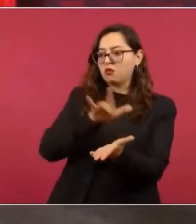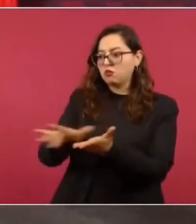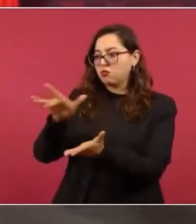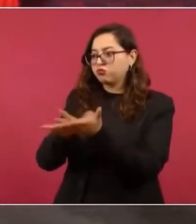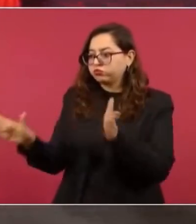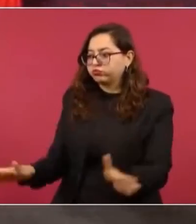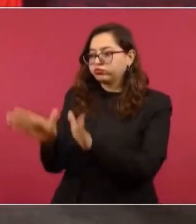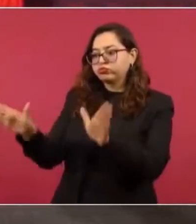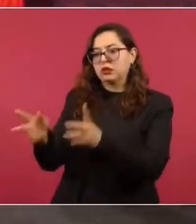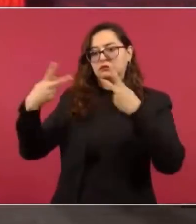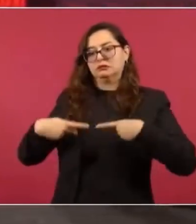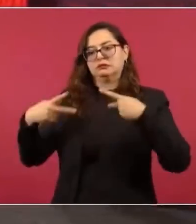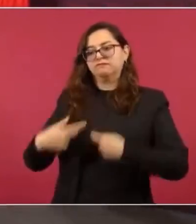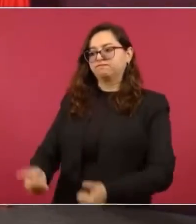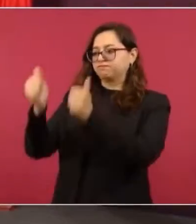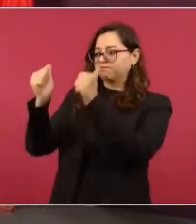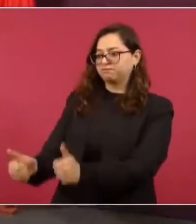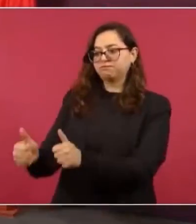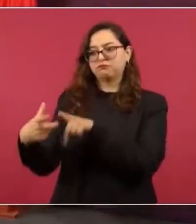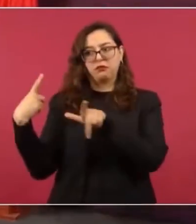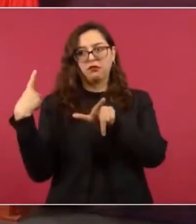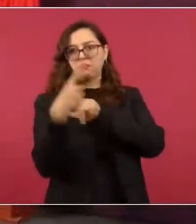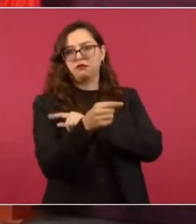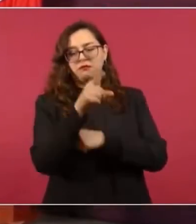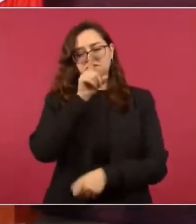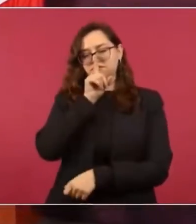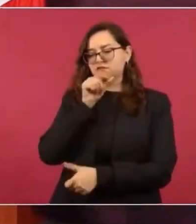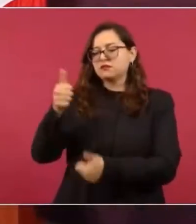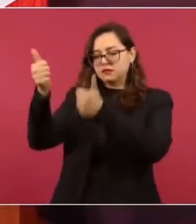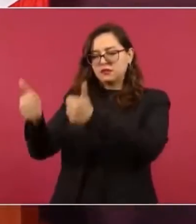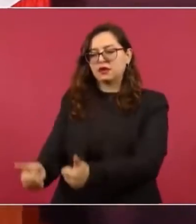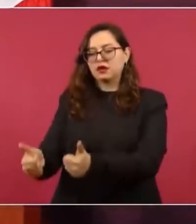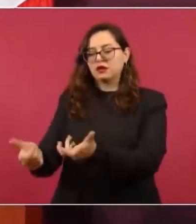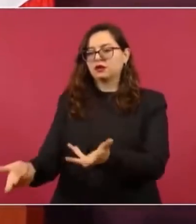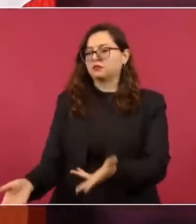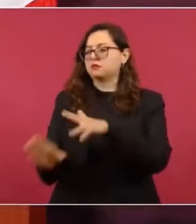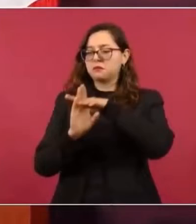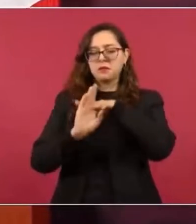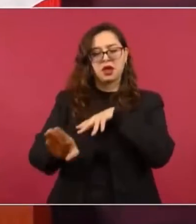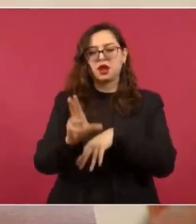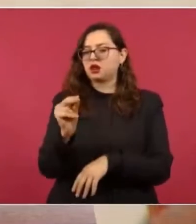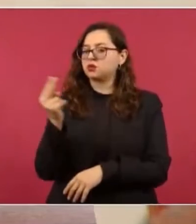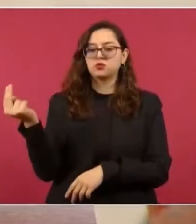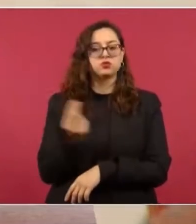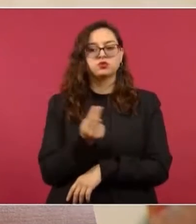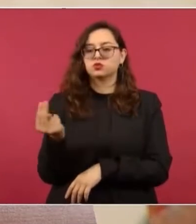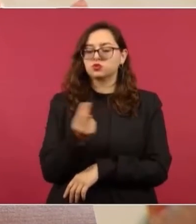Se está apoyando ahora con